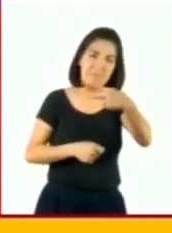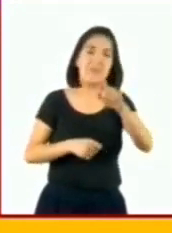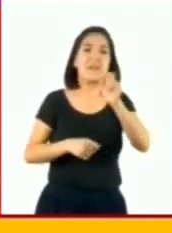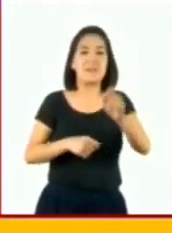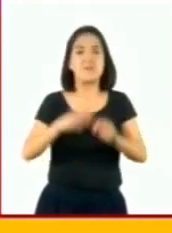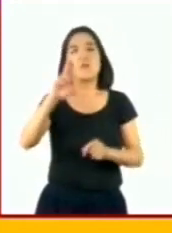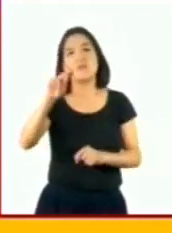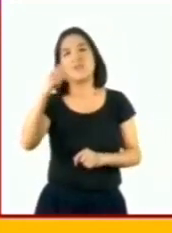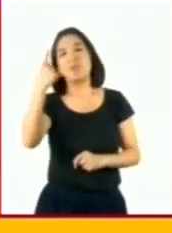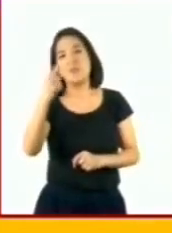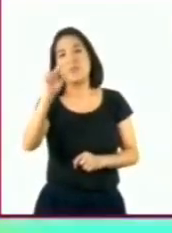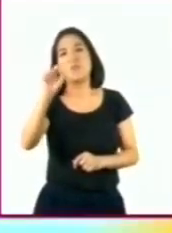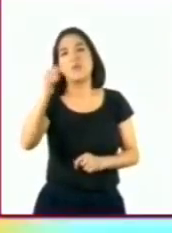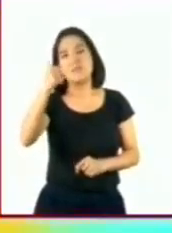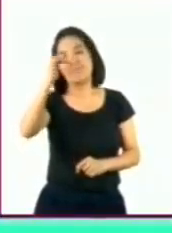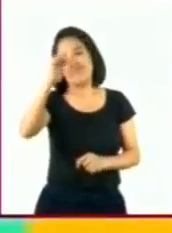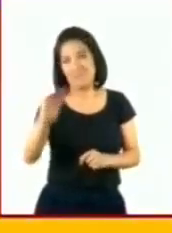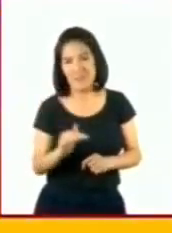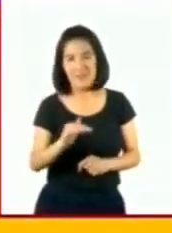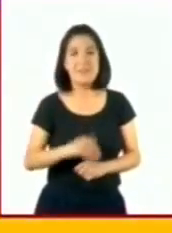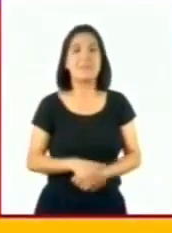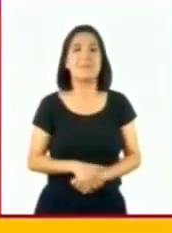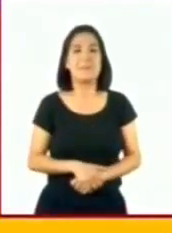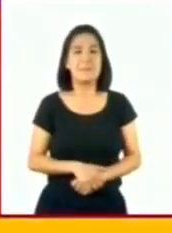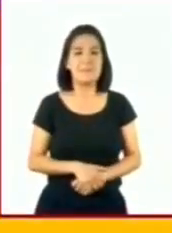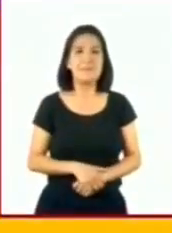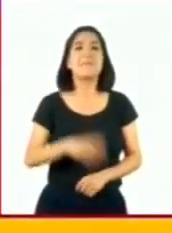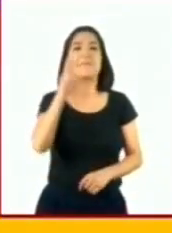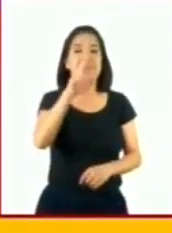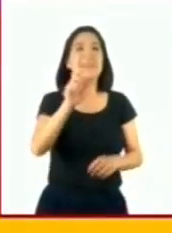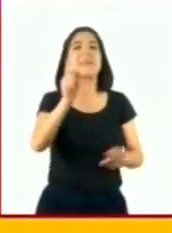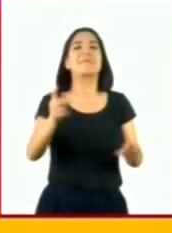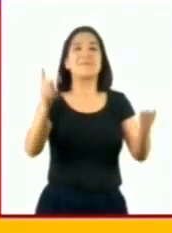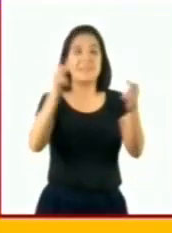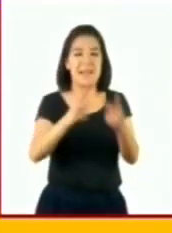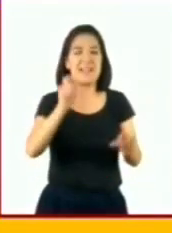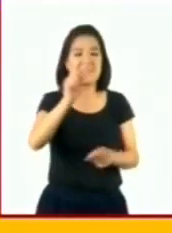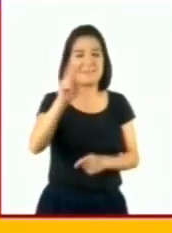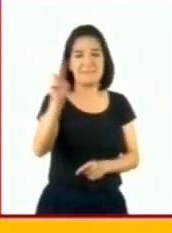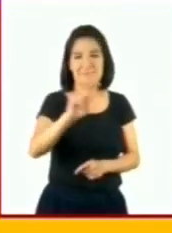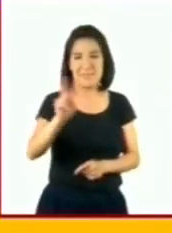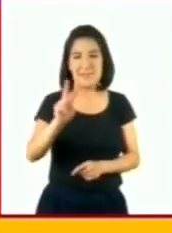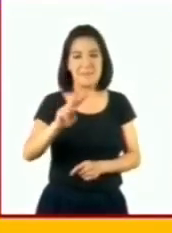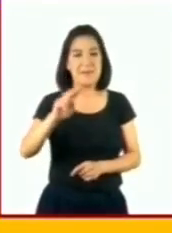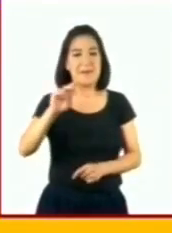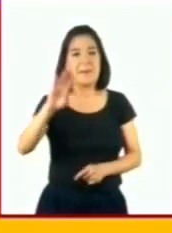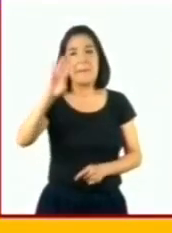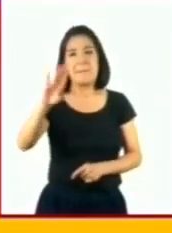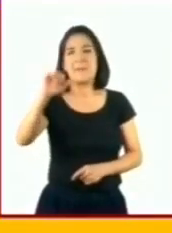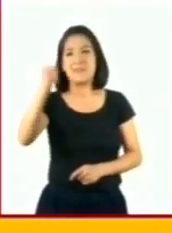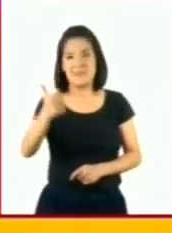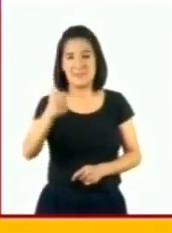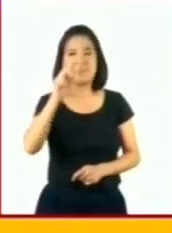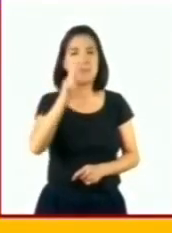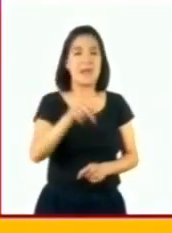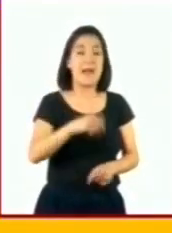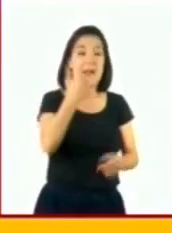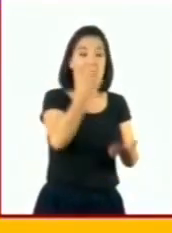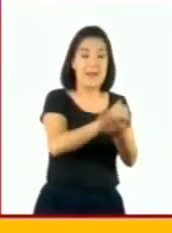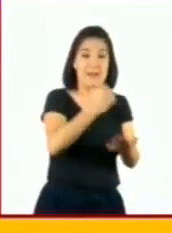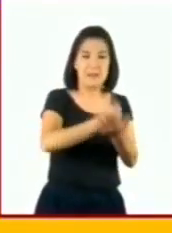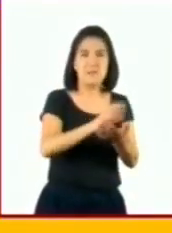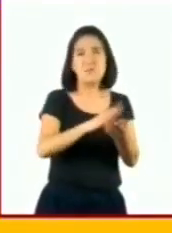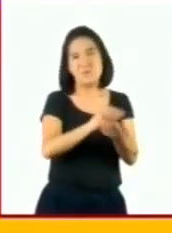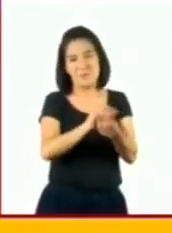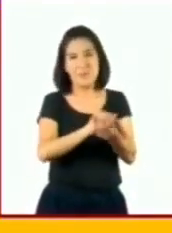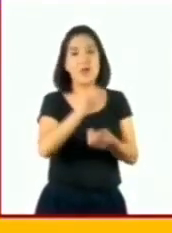.6. Ahora sí, comparemos la vitamina B6 de ambos productos. ¿El arroz integral tendrá